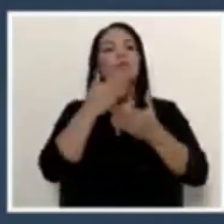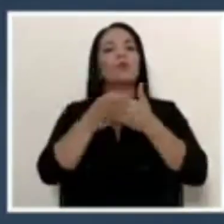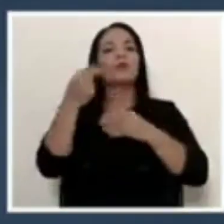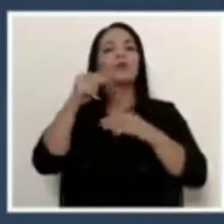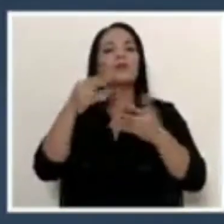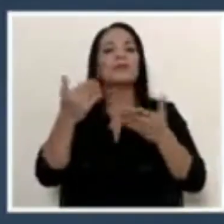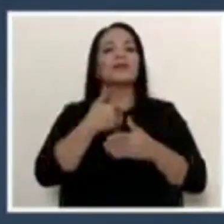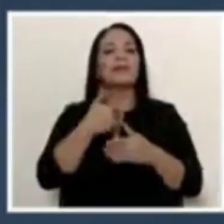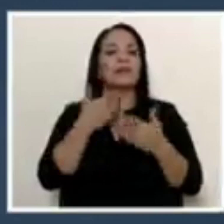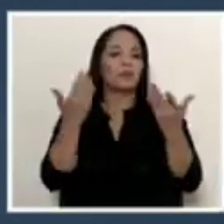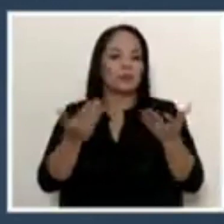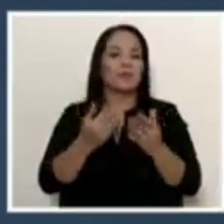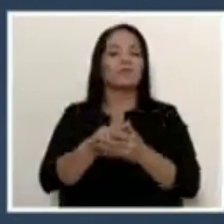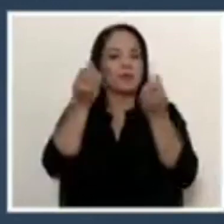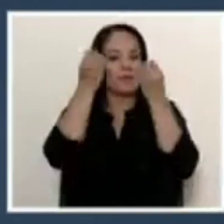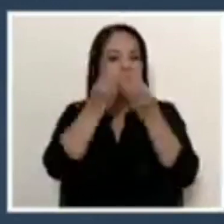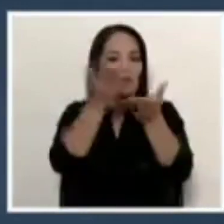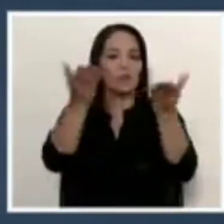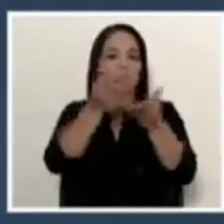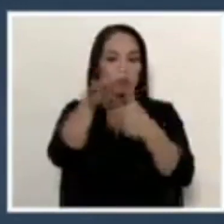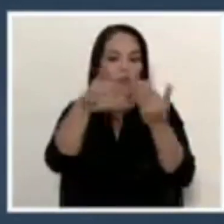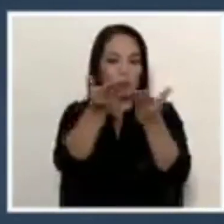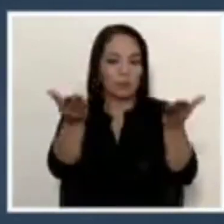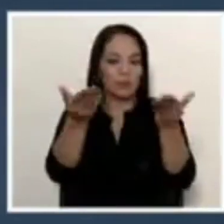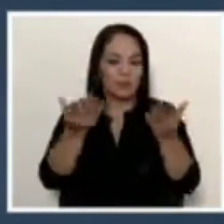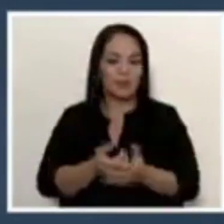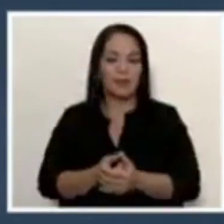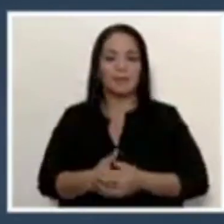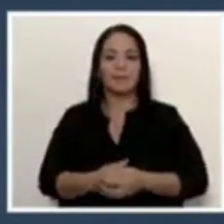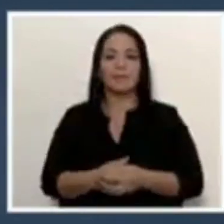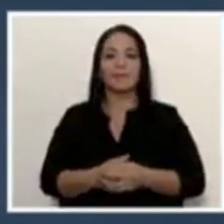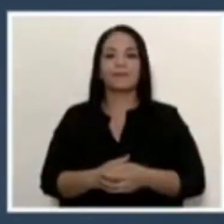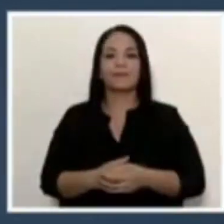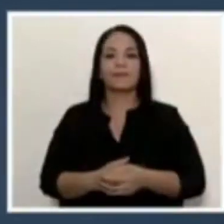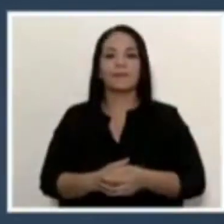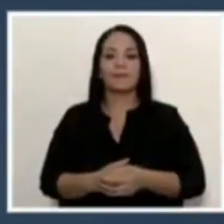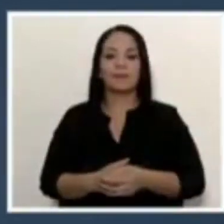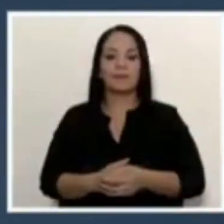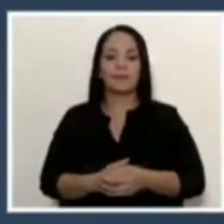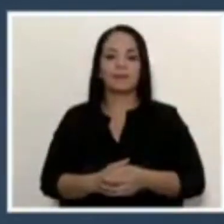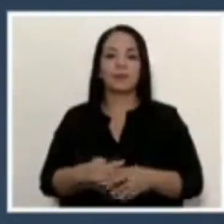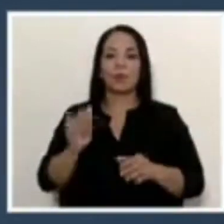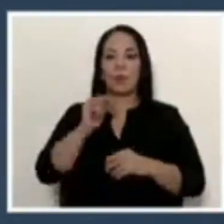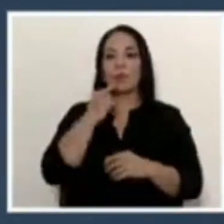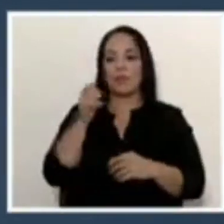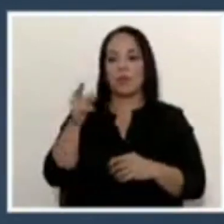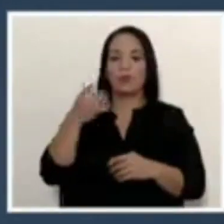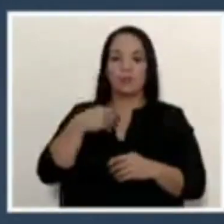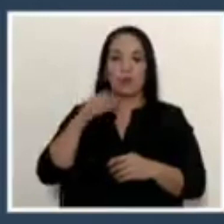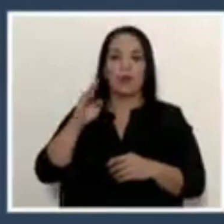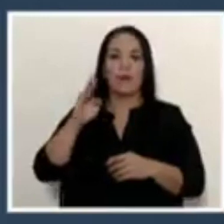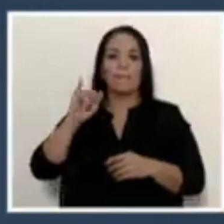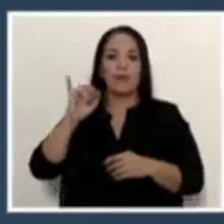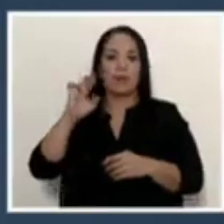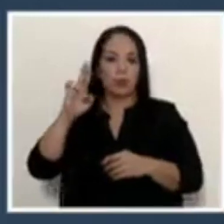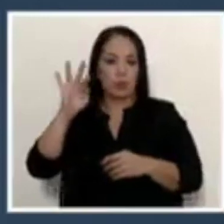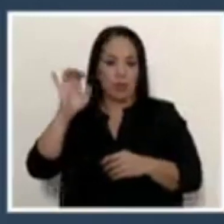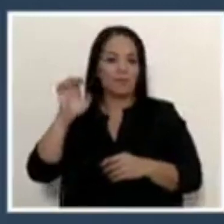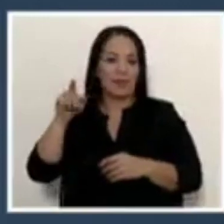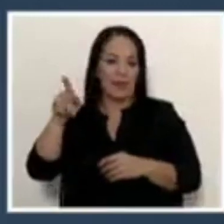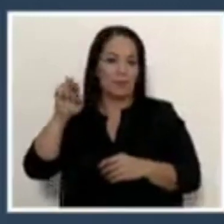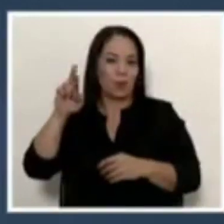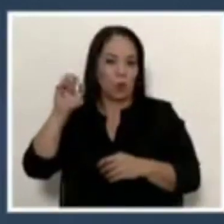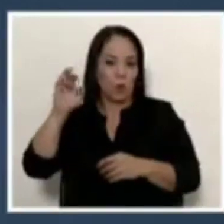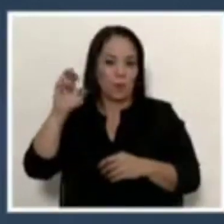noticia que tenemos que comunicarles a todos ustedes, como bien ha indicado el señor Beirute Procomer. Y esto es una